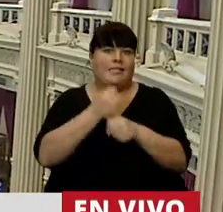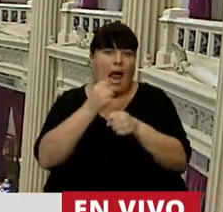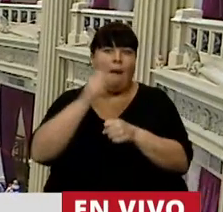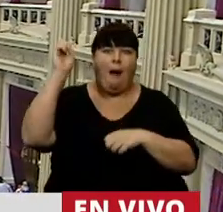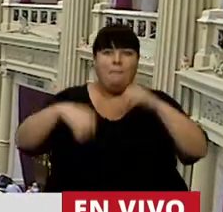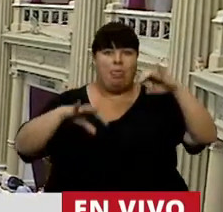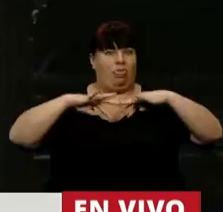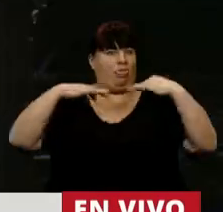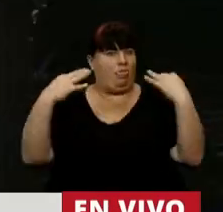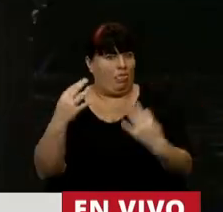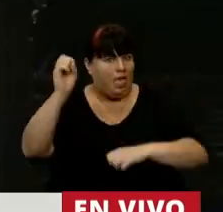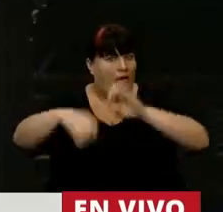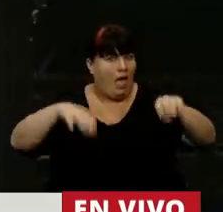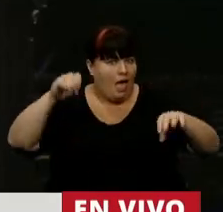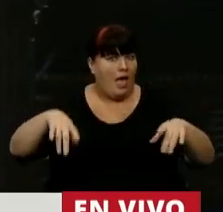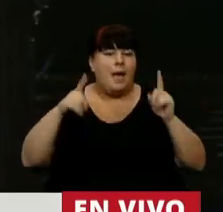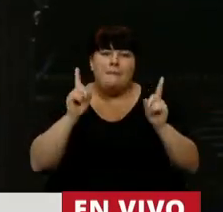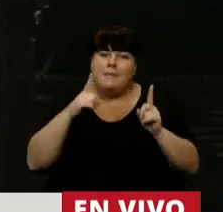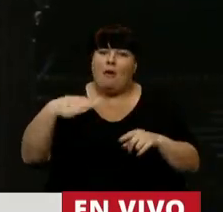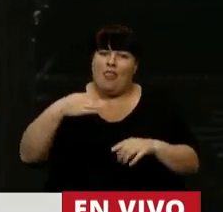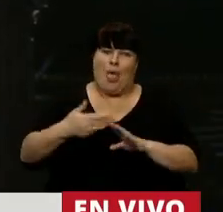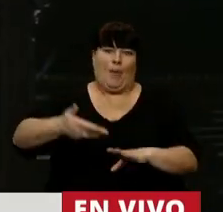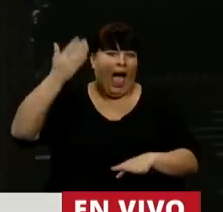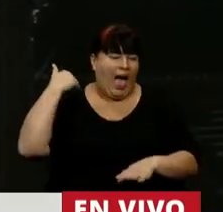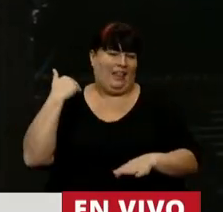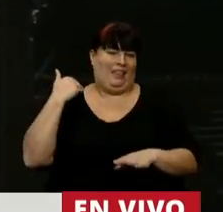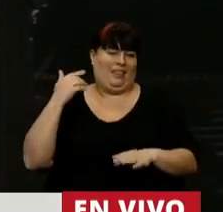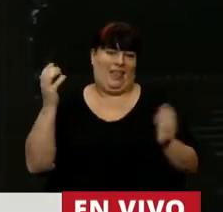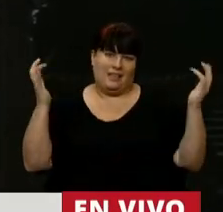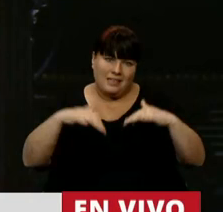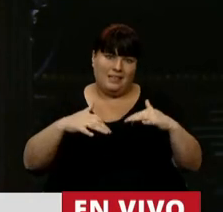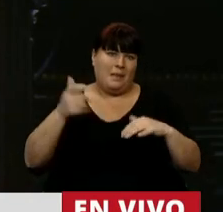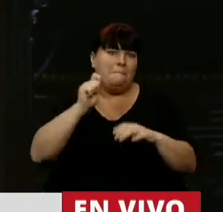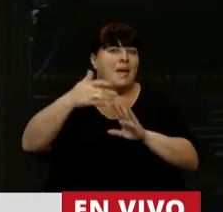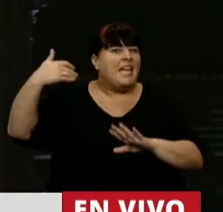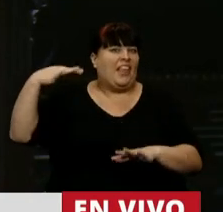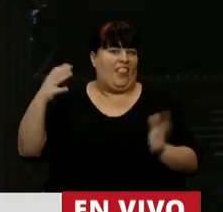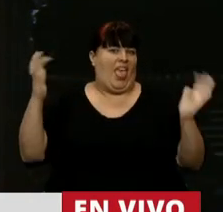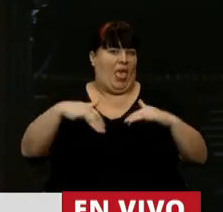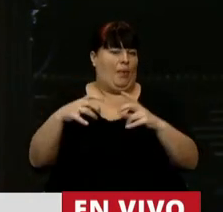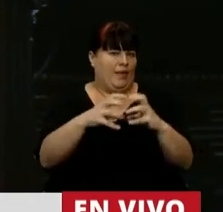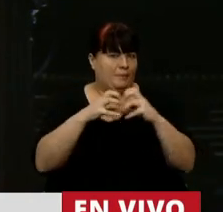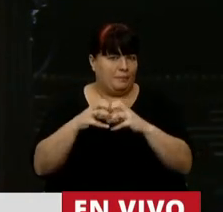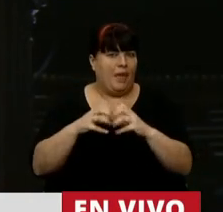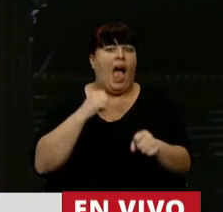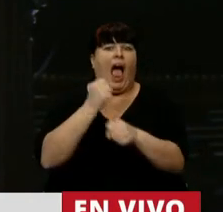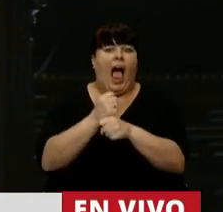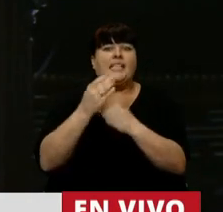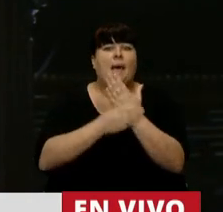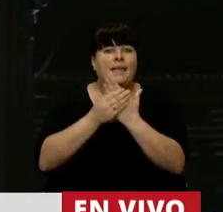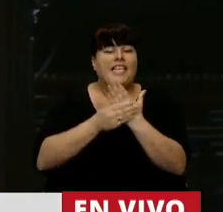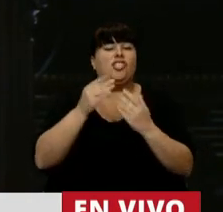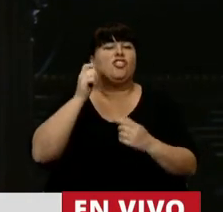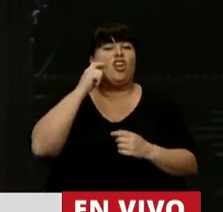presencialmente, como debimos haber estado desde hace unos meses. Hasta vino el Ministro